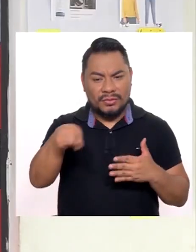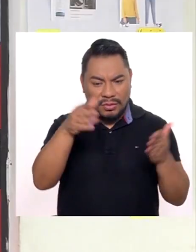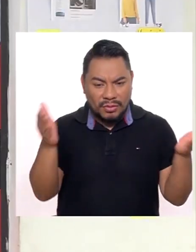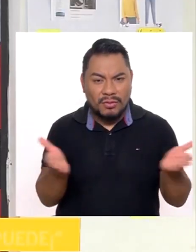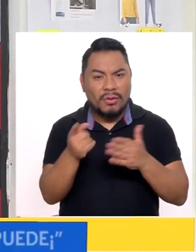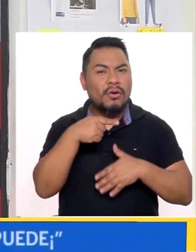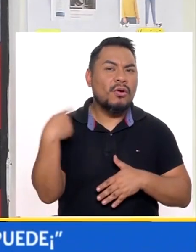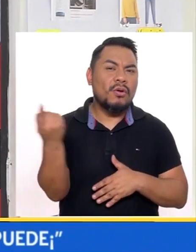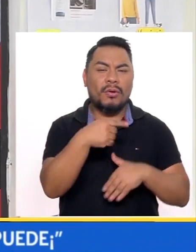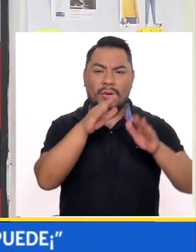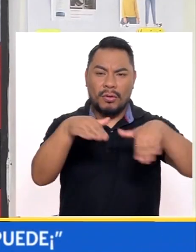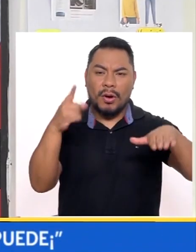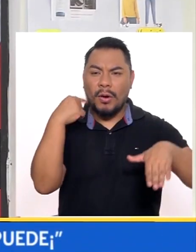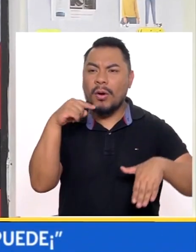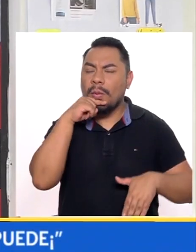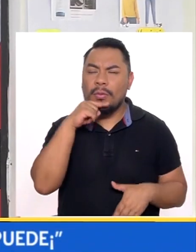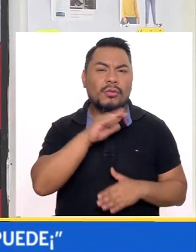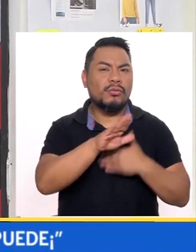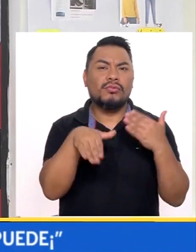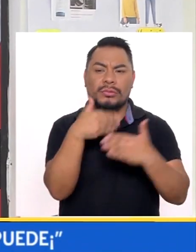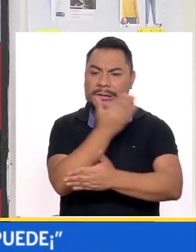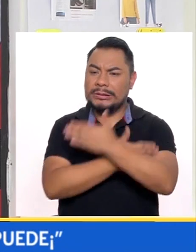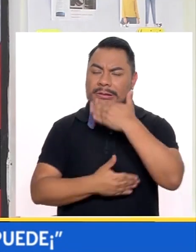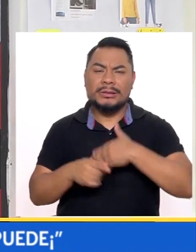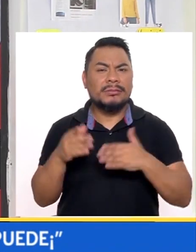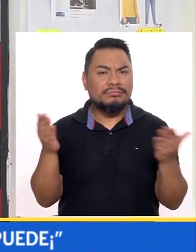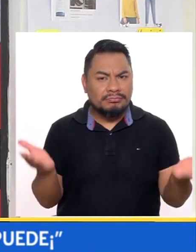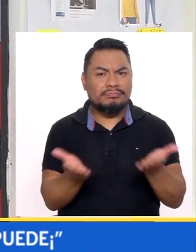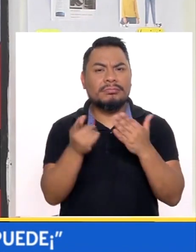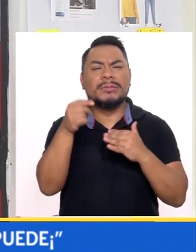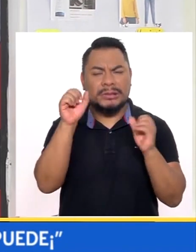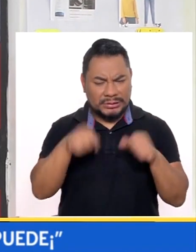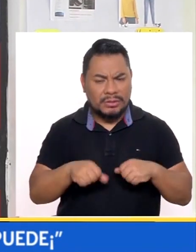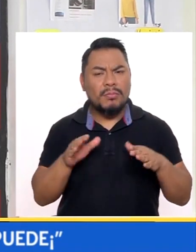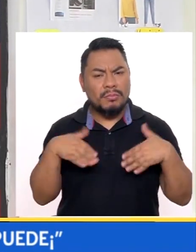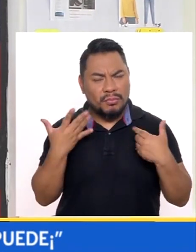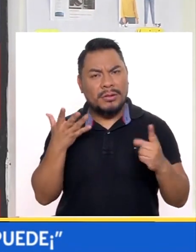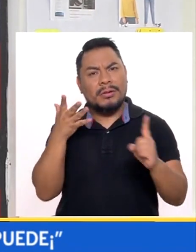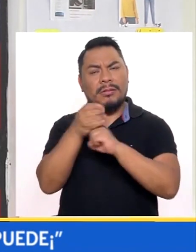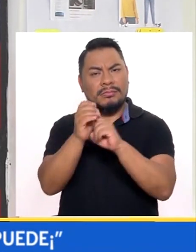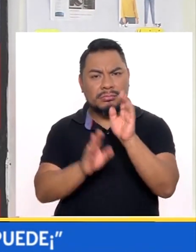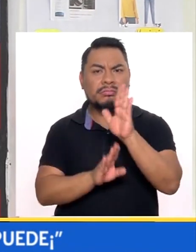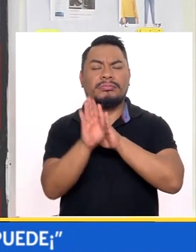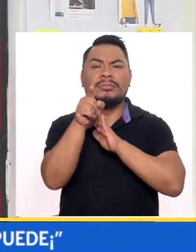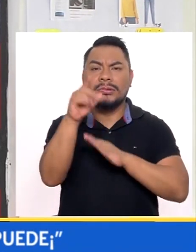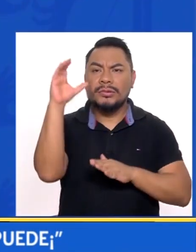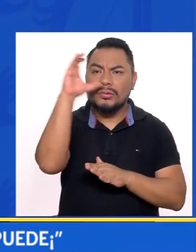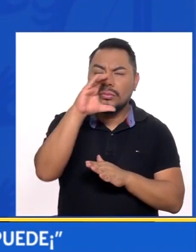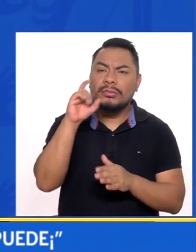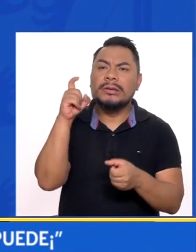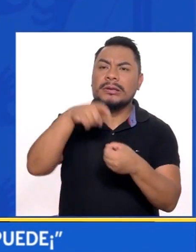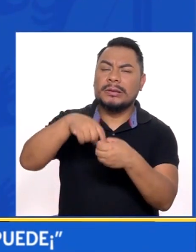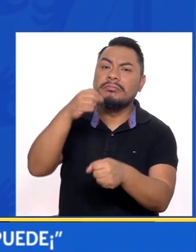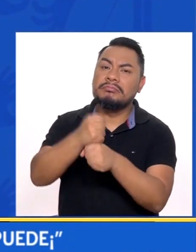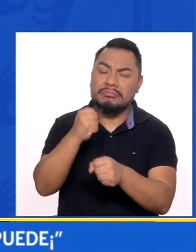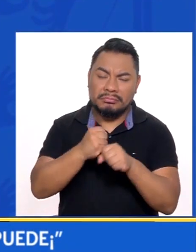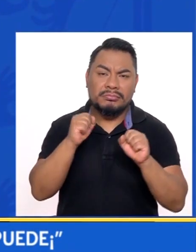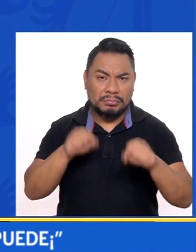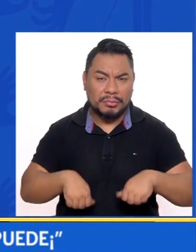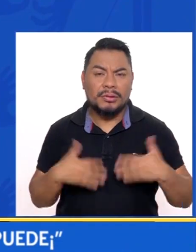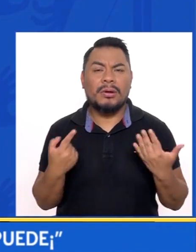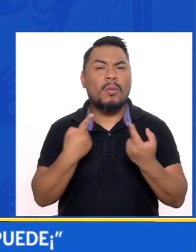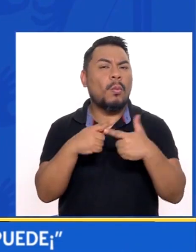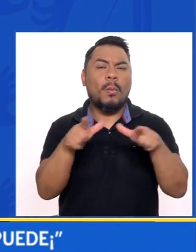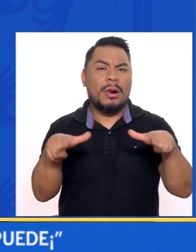Anímense todos los chicos, chicas De todas las discapacidades Vamos que sí se puede Pueden buscar un trabajo